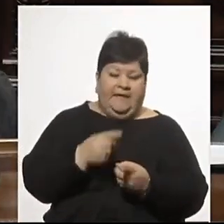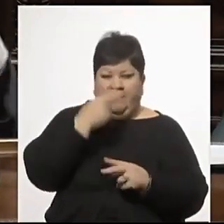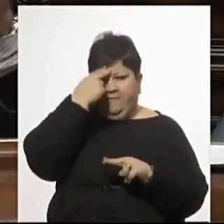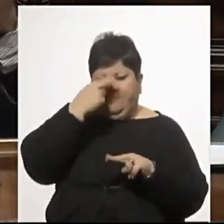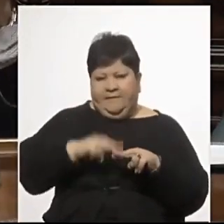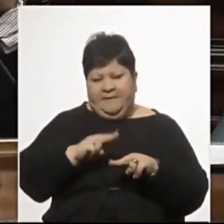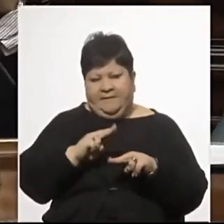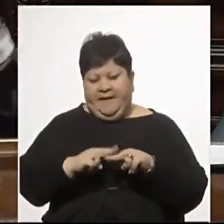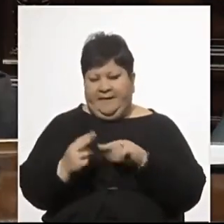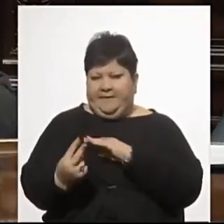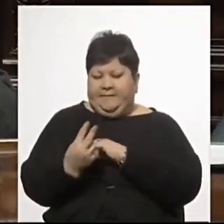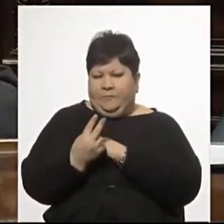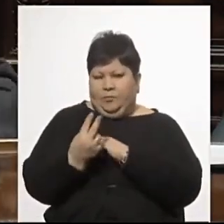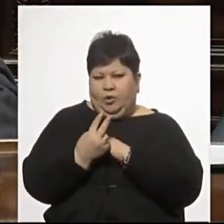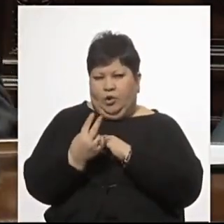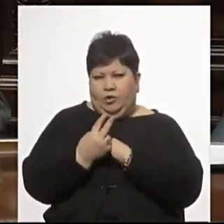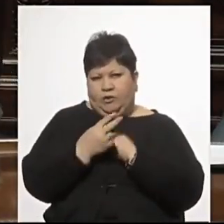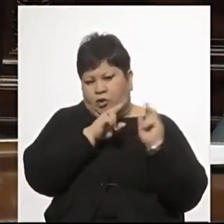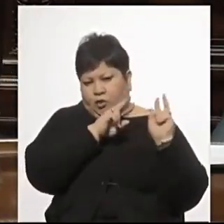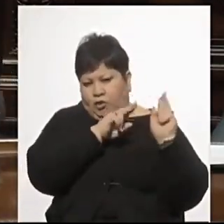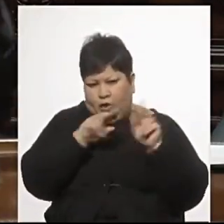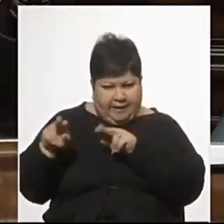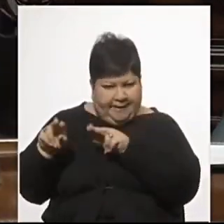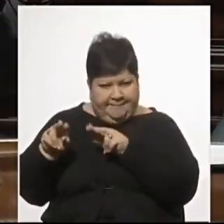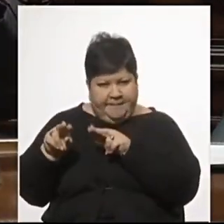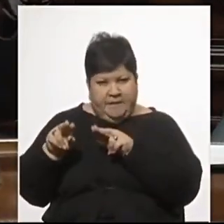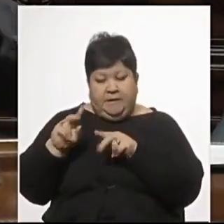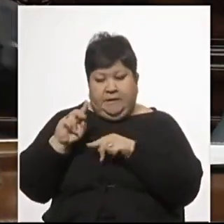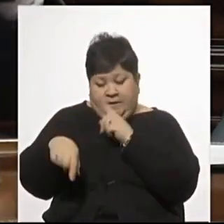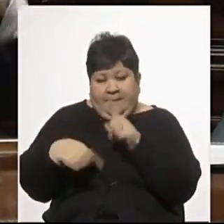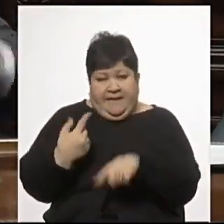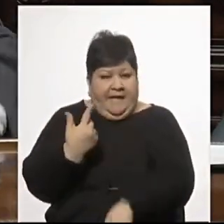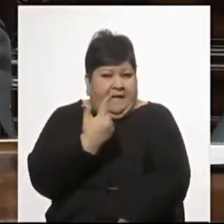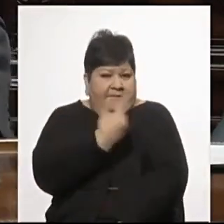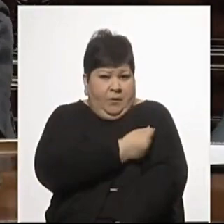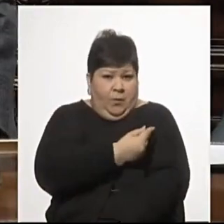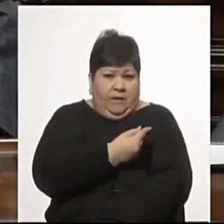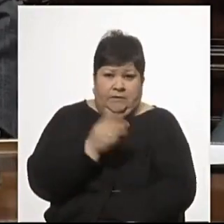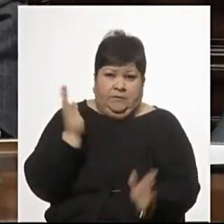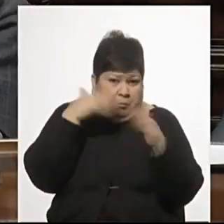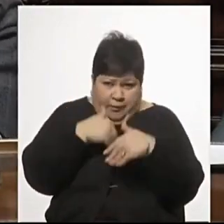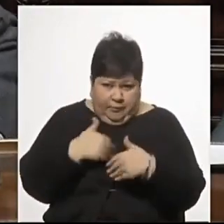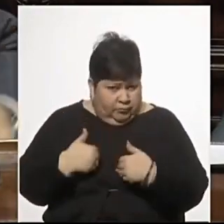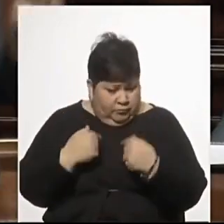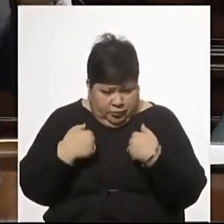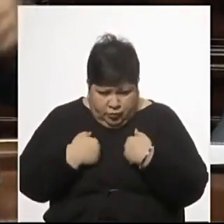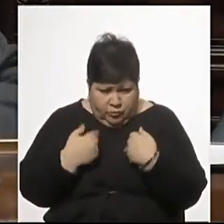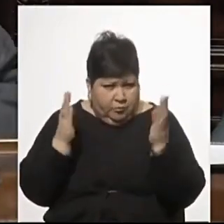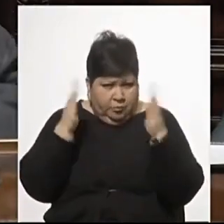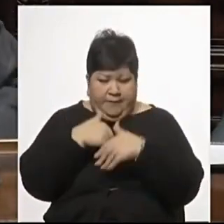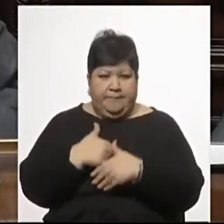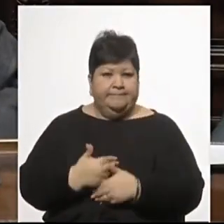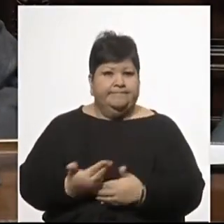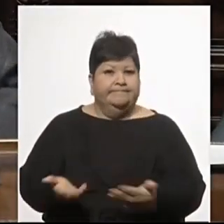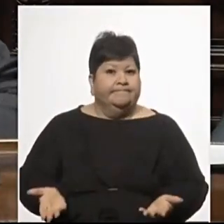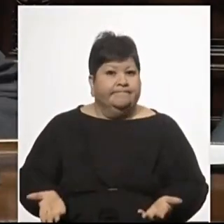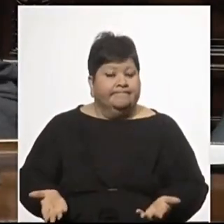una enfermedad inmunológica crónica. Si mañana aparece una vacuna, yo no me puedo vacunar. Bueno.